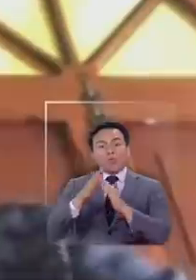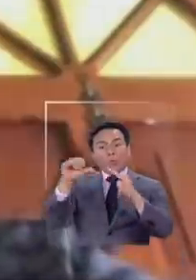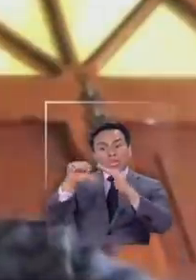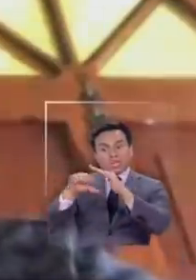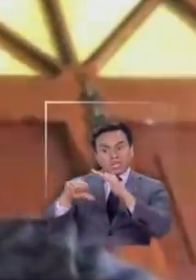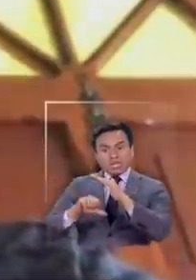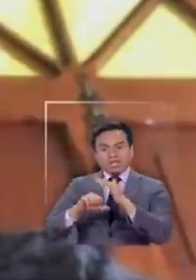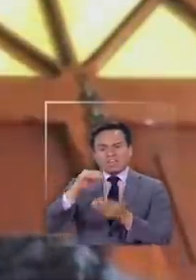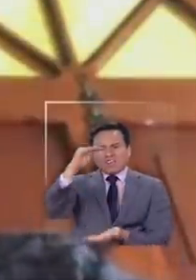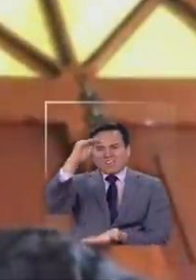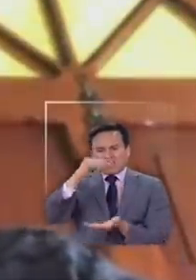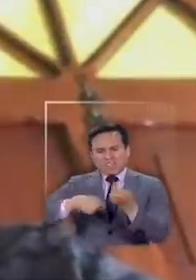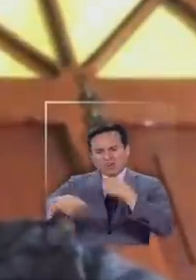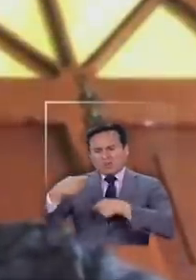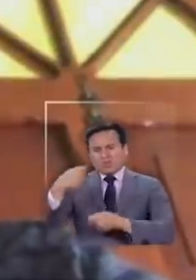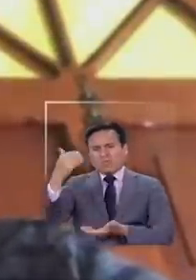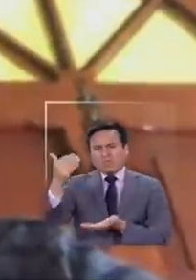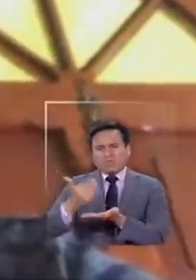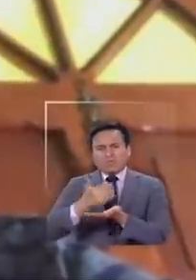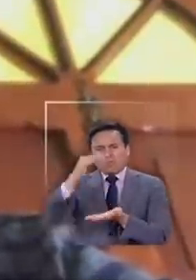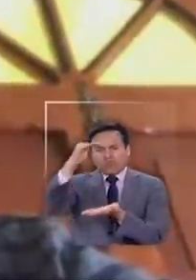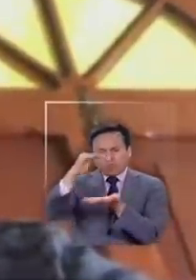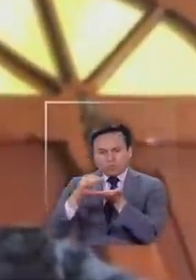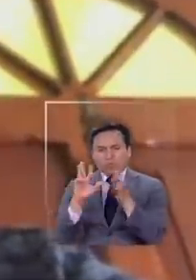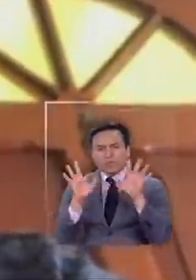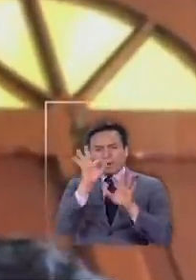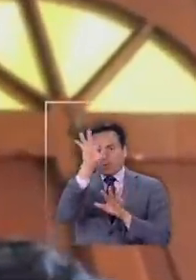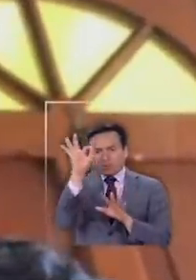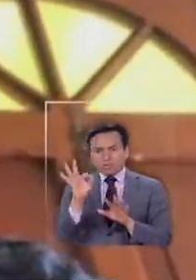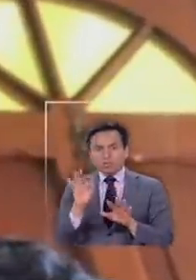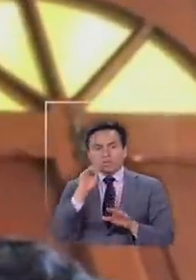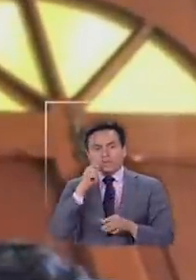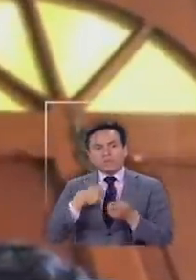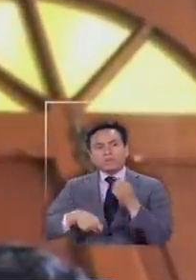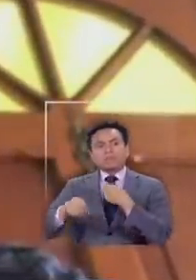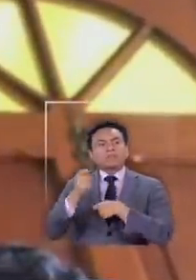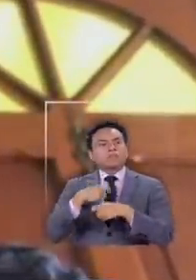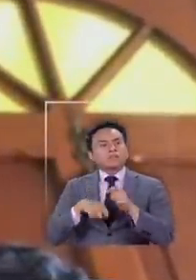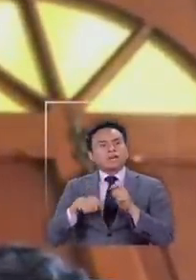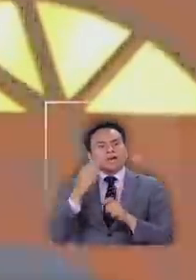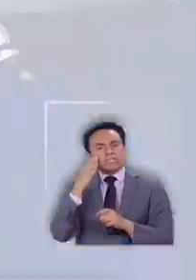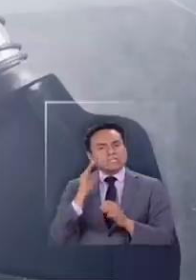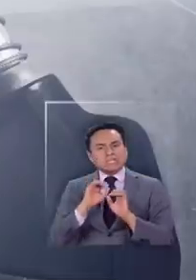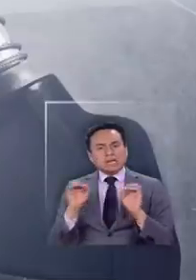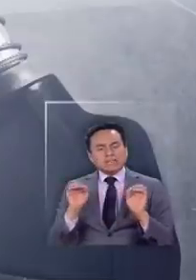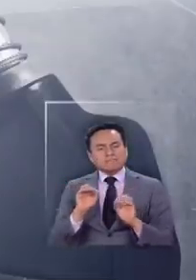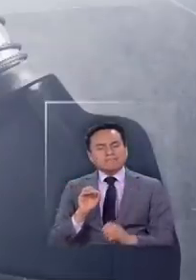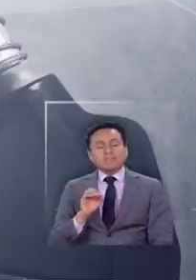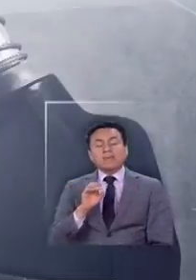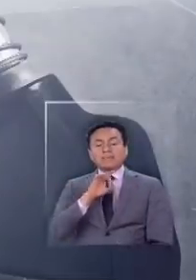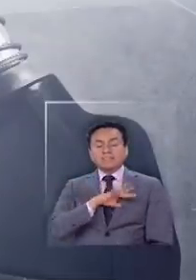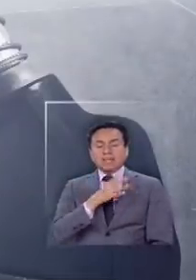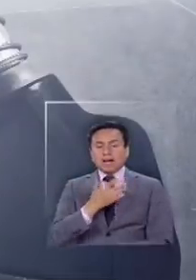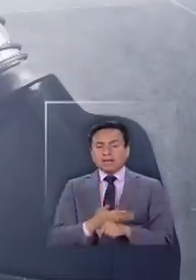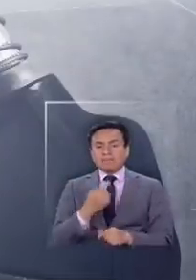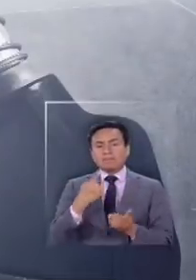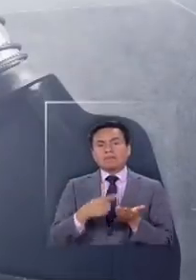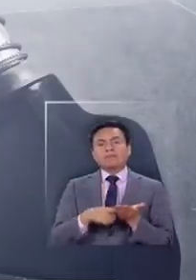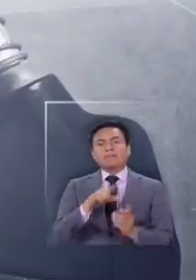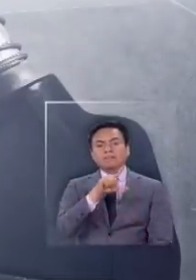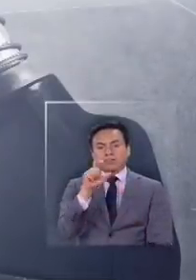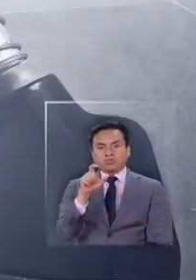estas han bajado un 90%. Por lo tanto estamos atendiendo prácticamente nada mismo. En Chile existen 1.700